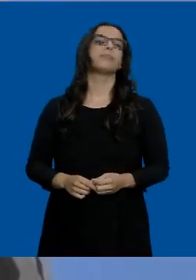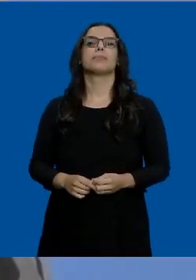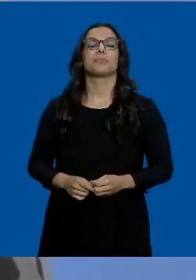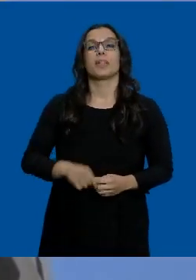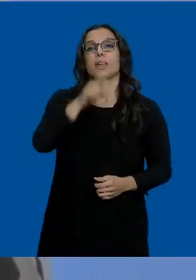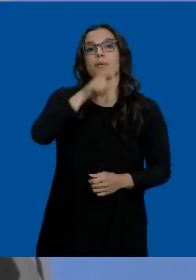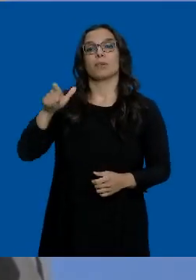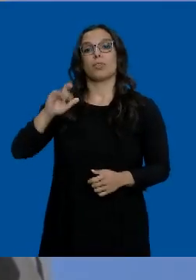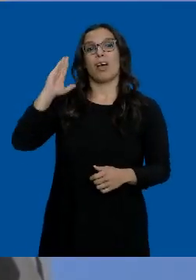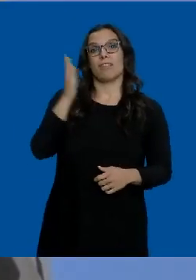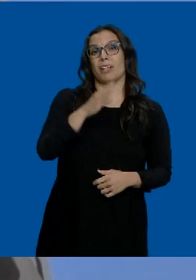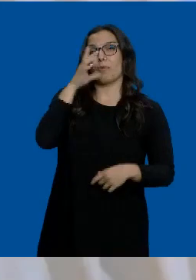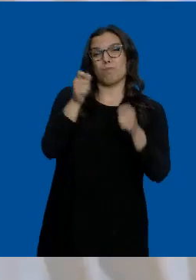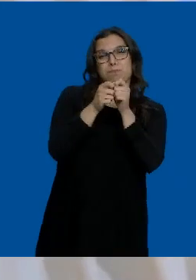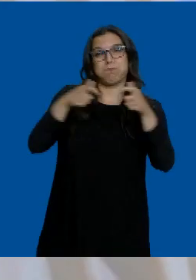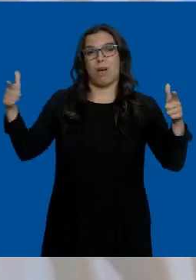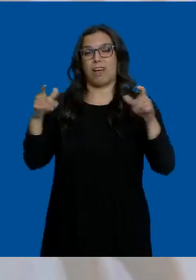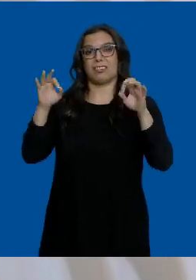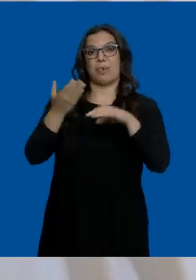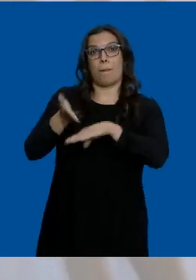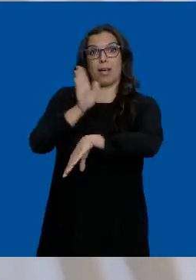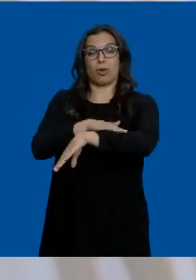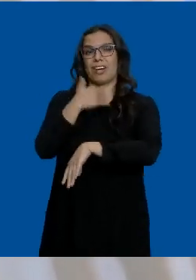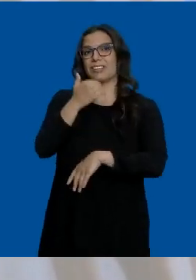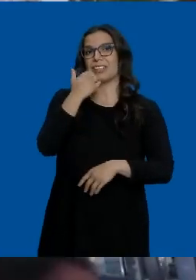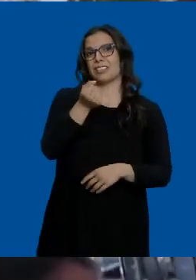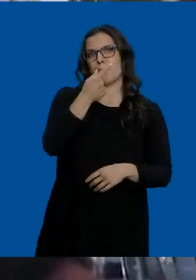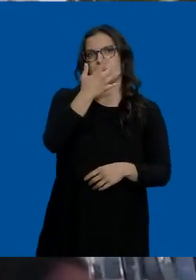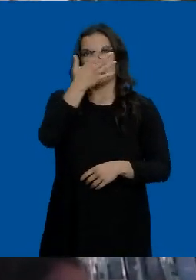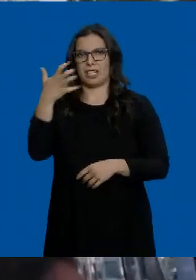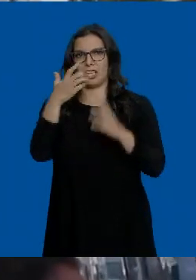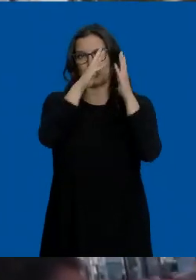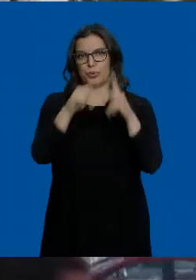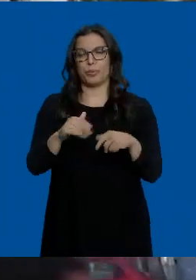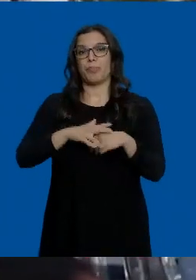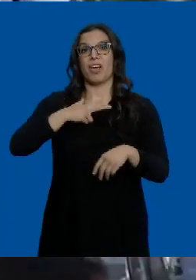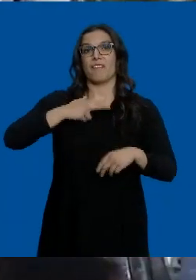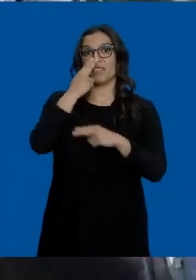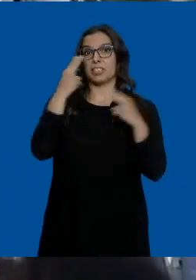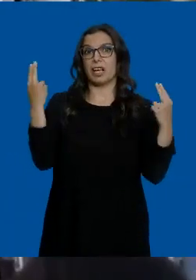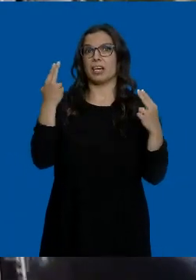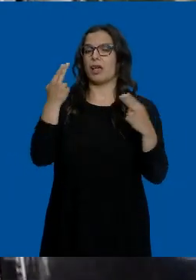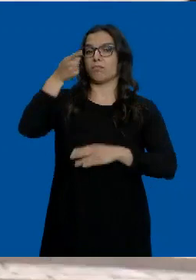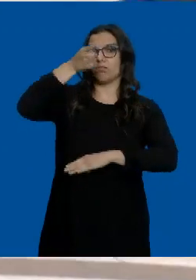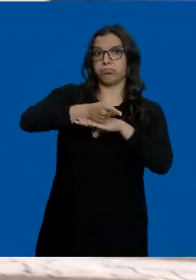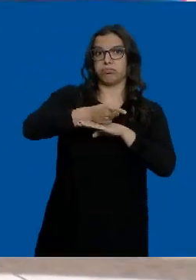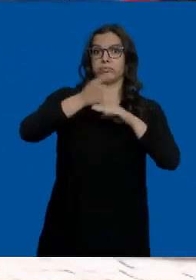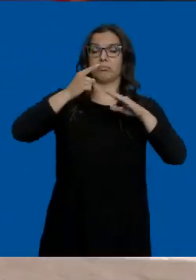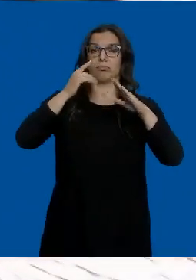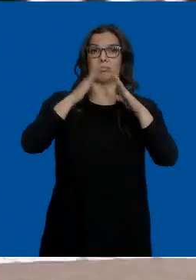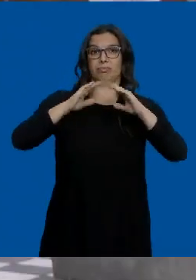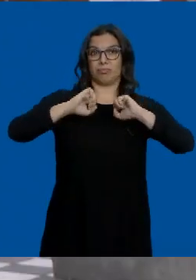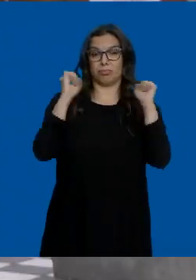Los afectados por el megabrote de Mallorca se acercan ya a los 1.500. La Fiscalía se ha opuesto al confinamiento forzoso de los